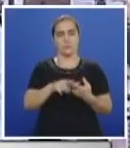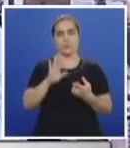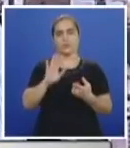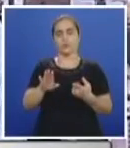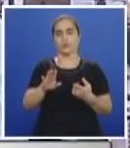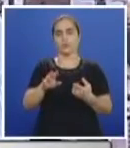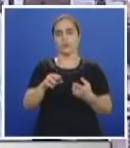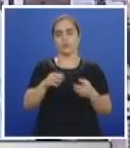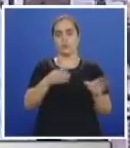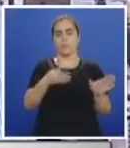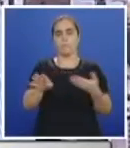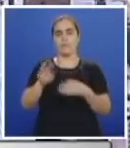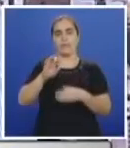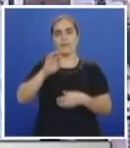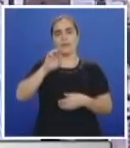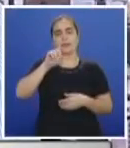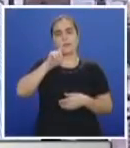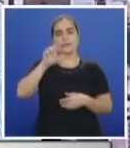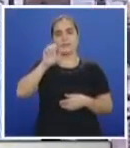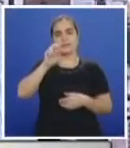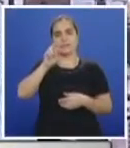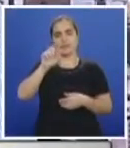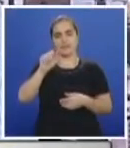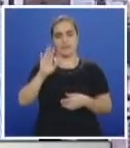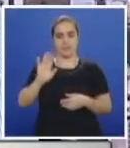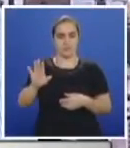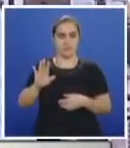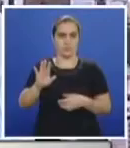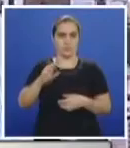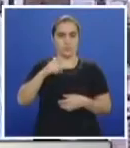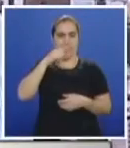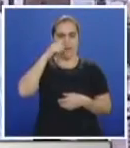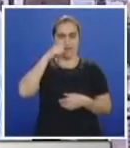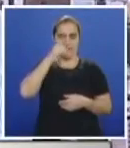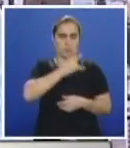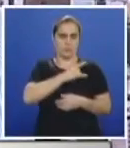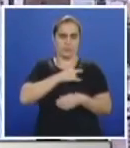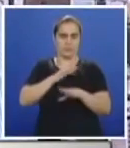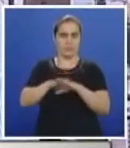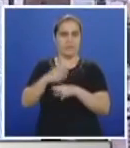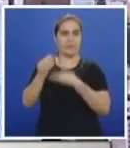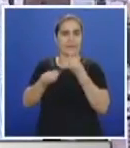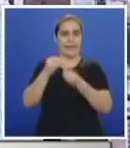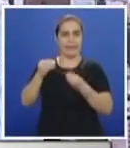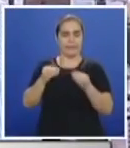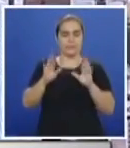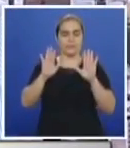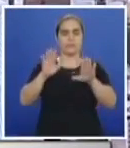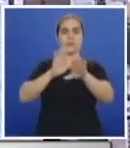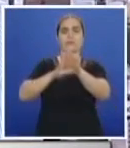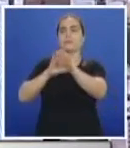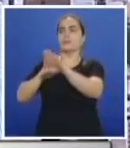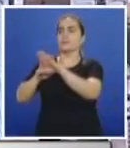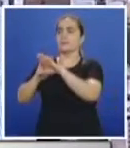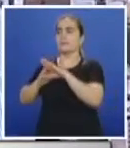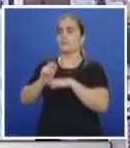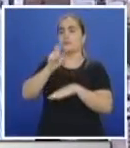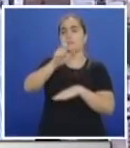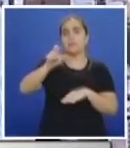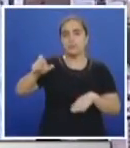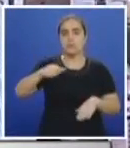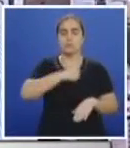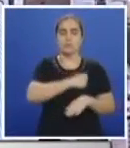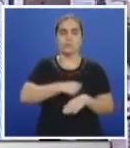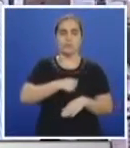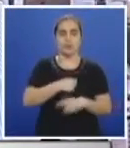la Universidad Javeriana o está Cupos y Ceci de la Universidad. Ceci pues que lo que hace es un fanpage que convoca a la gente a,